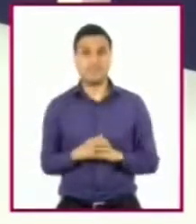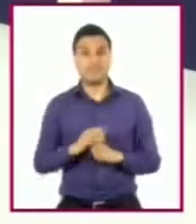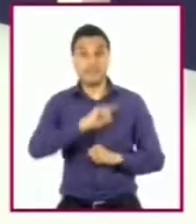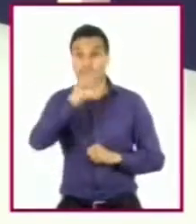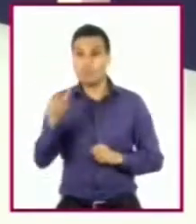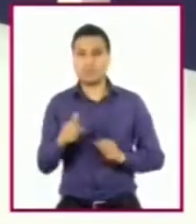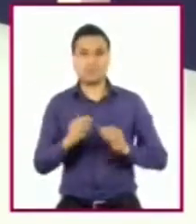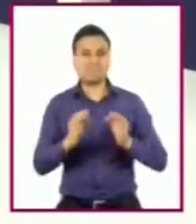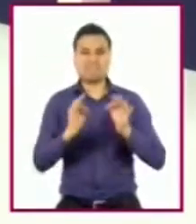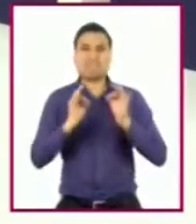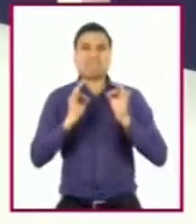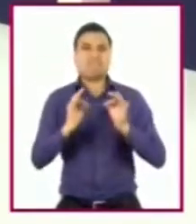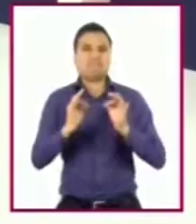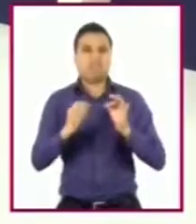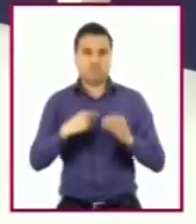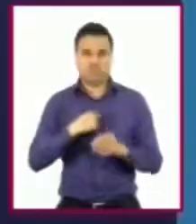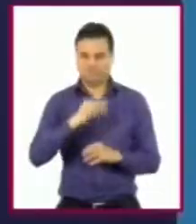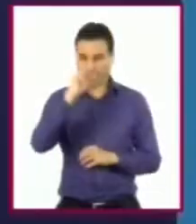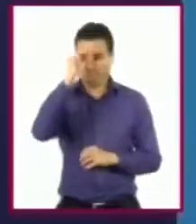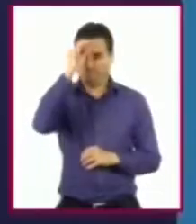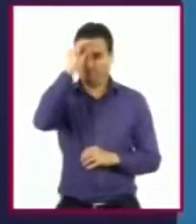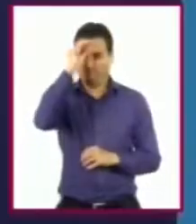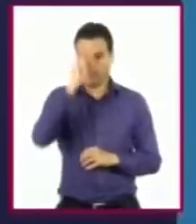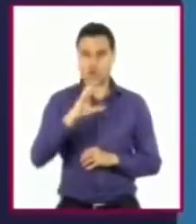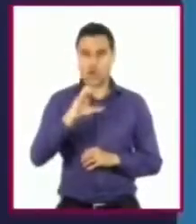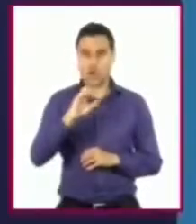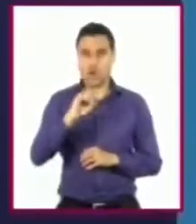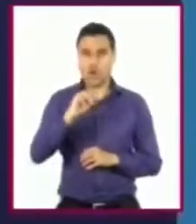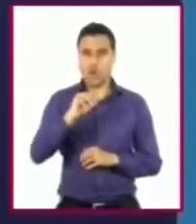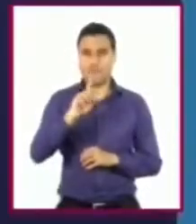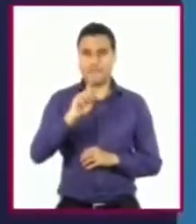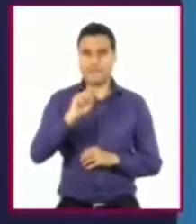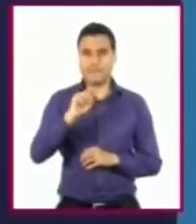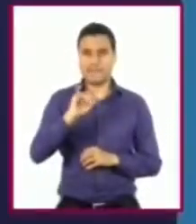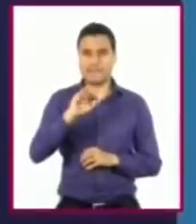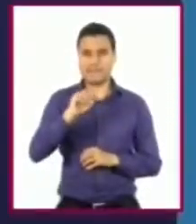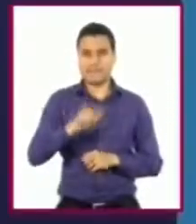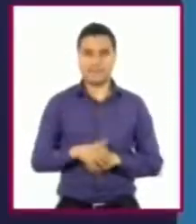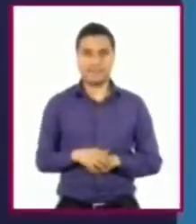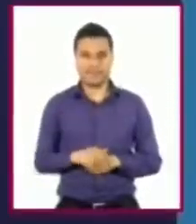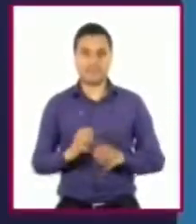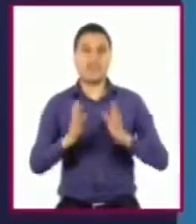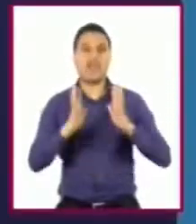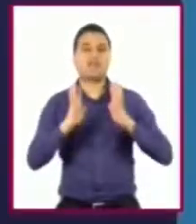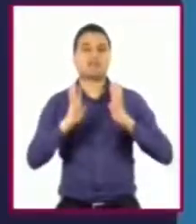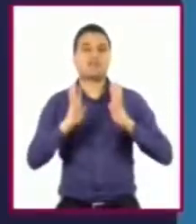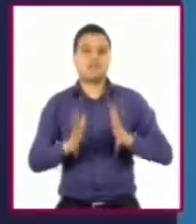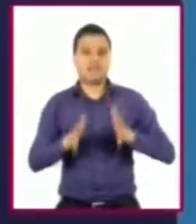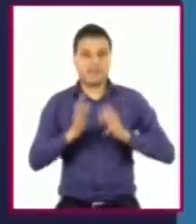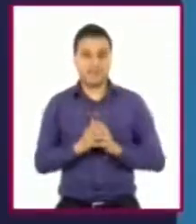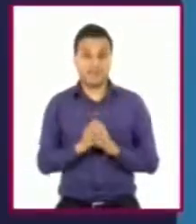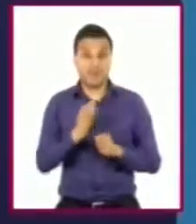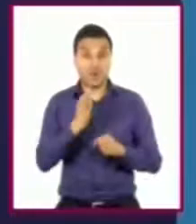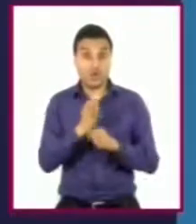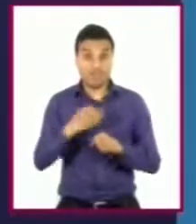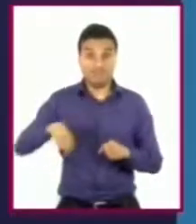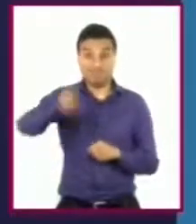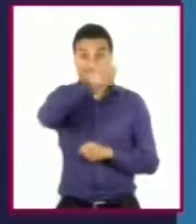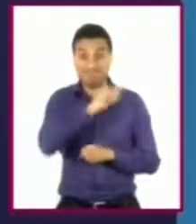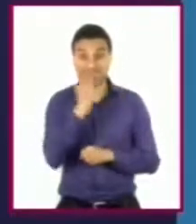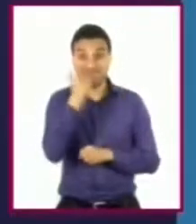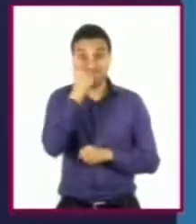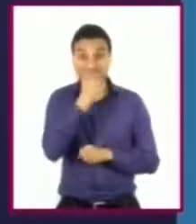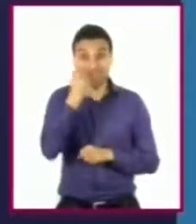volverlo una competencia. ¿Qué te parece, Euriel, si en este momento invitamos a nuestras y nuestros